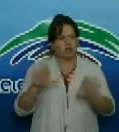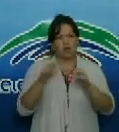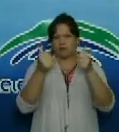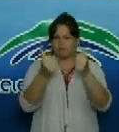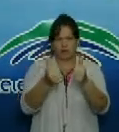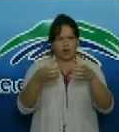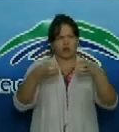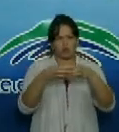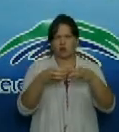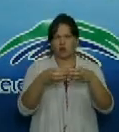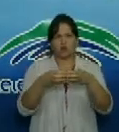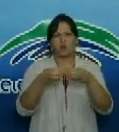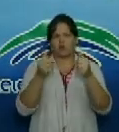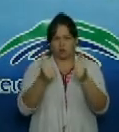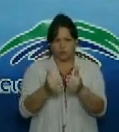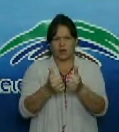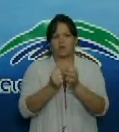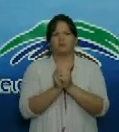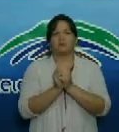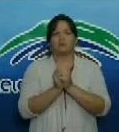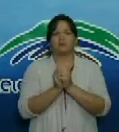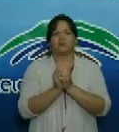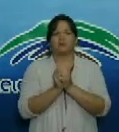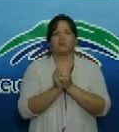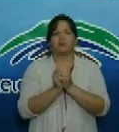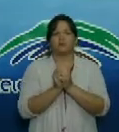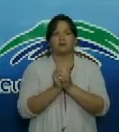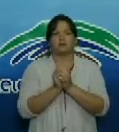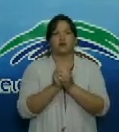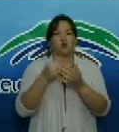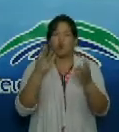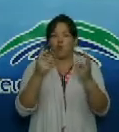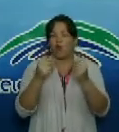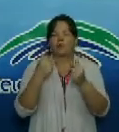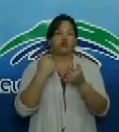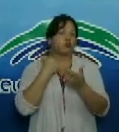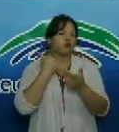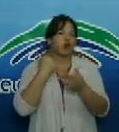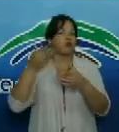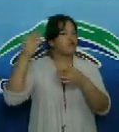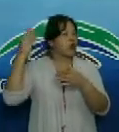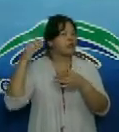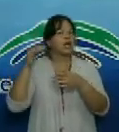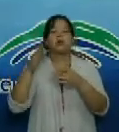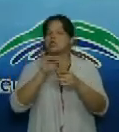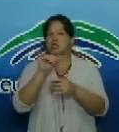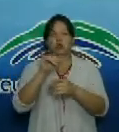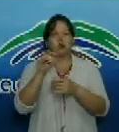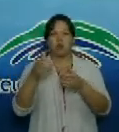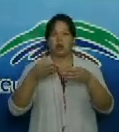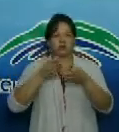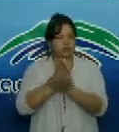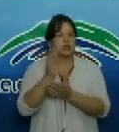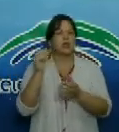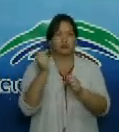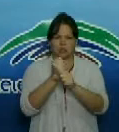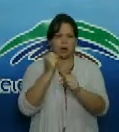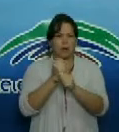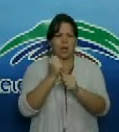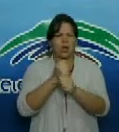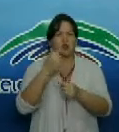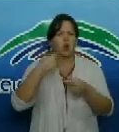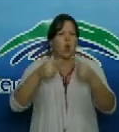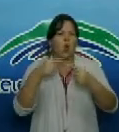con lo que viene haciendo en todos estos años en los cuales se han obtenido resultados muy halagüeños Los pesquisajes masivos de la